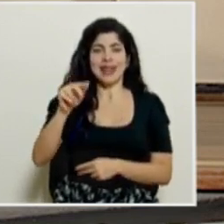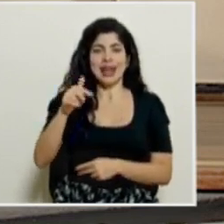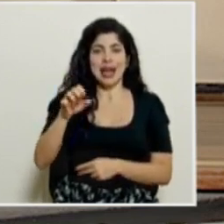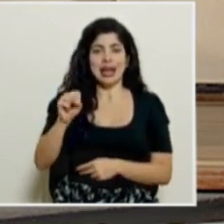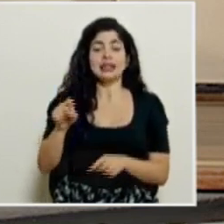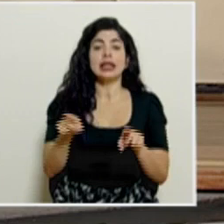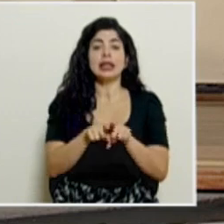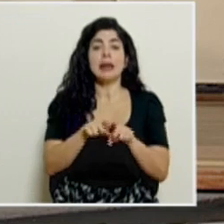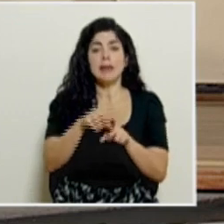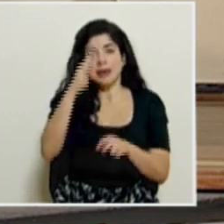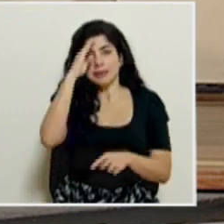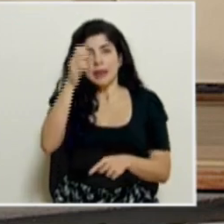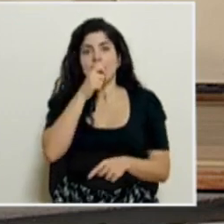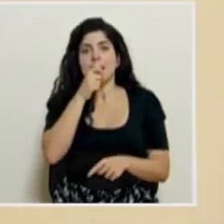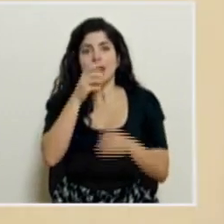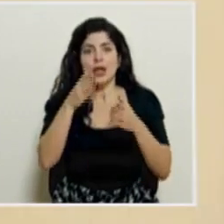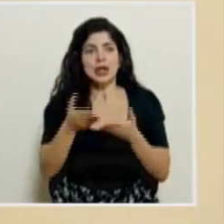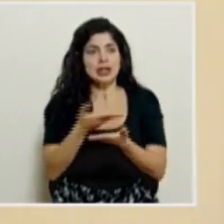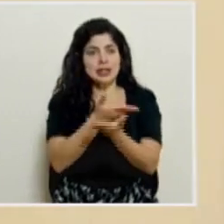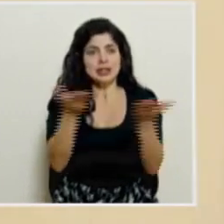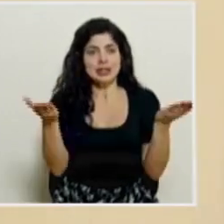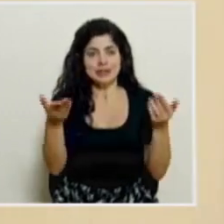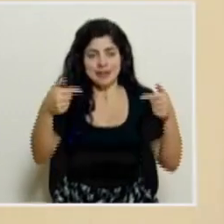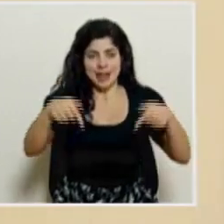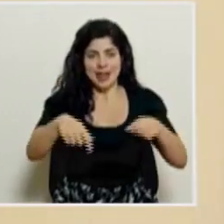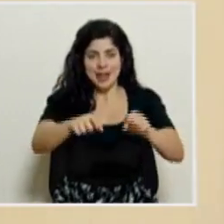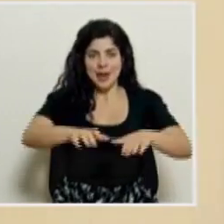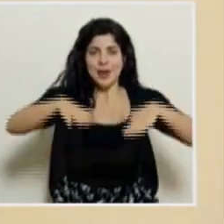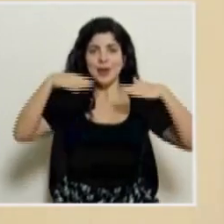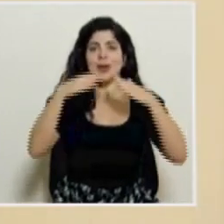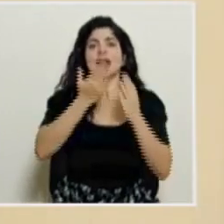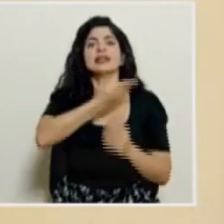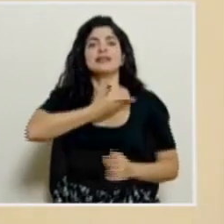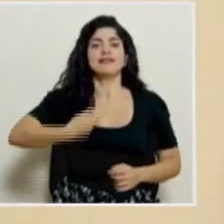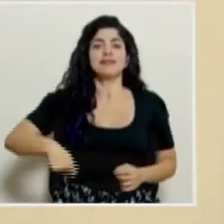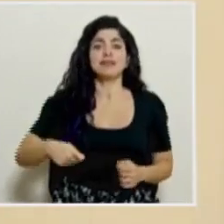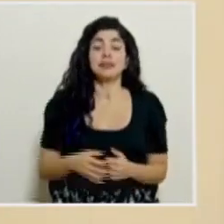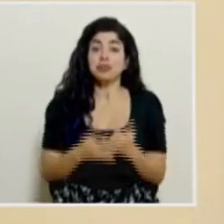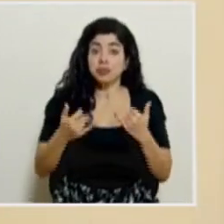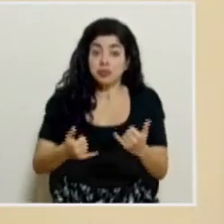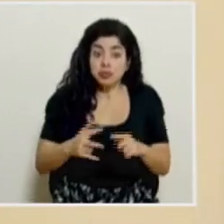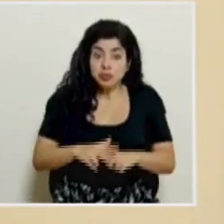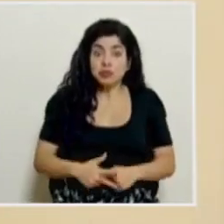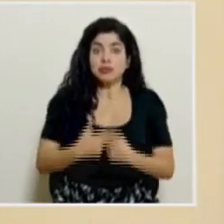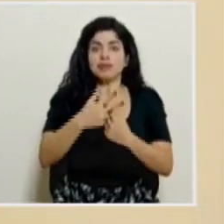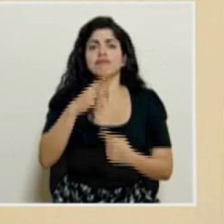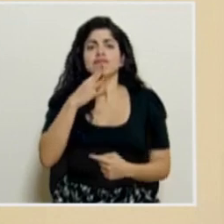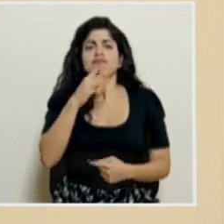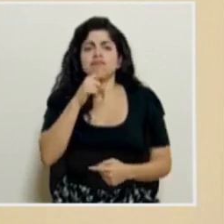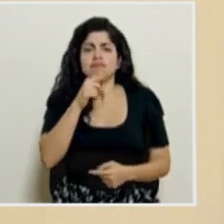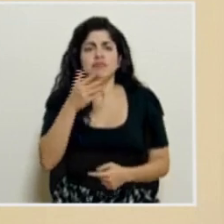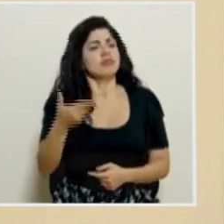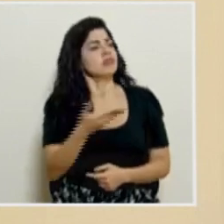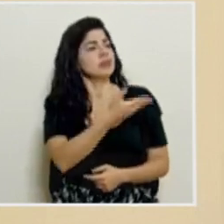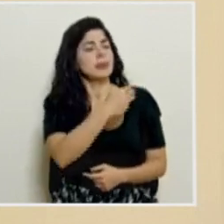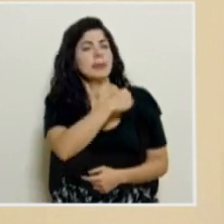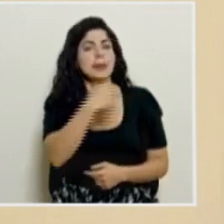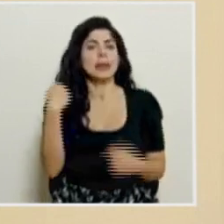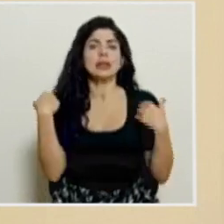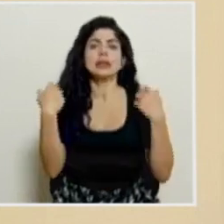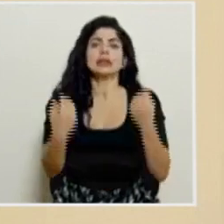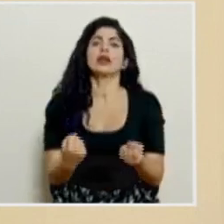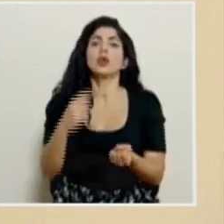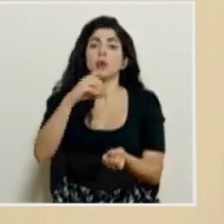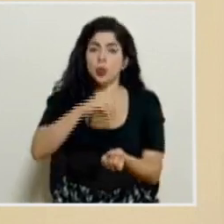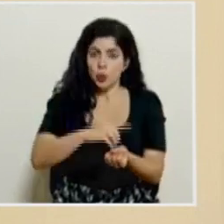también saludamos a los colegas que nos acompañan desde el auditorio de Casa Presidencial. A continuación, cedemos el uso a la palabra al ministro de